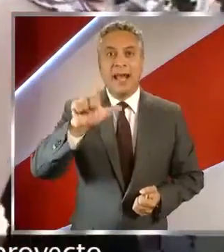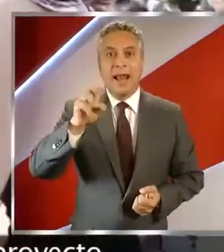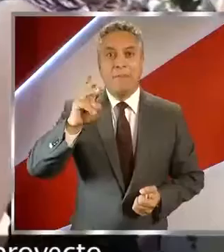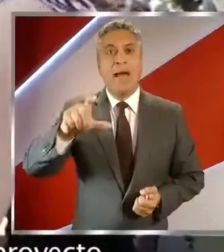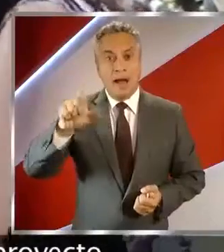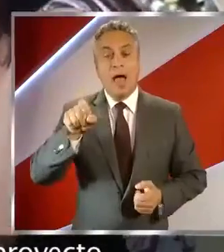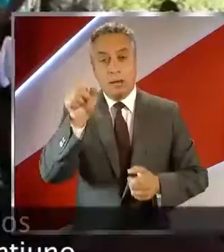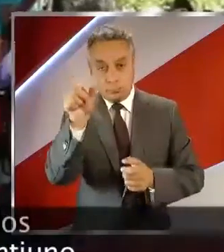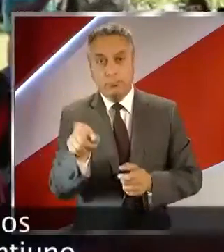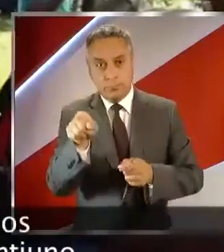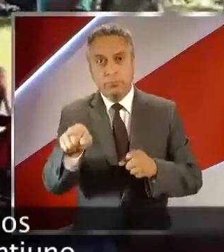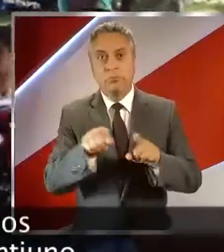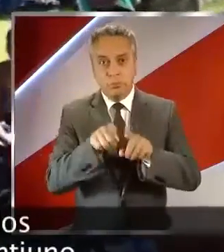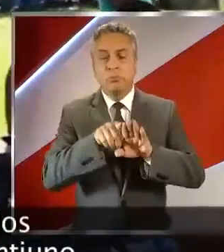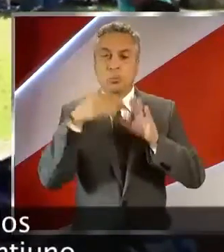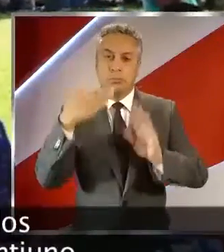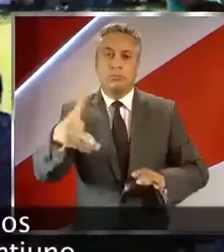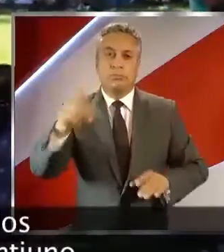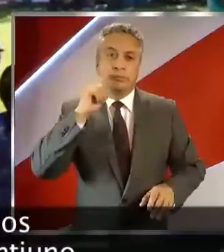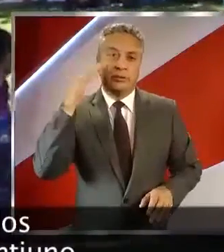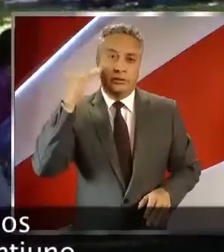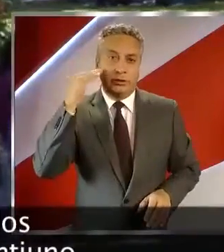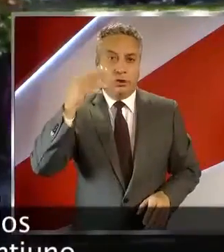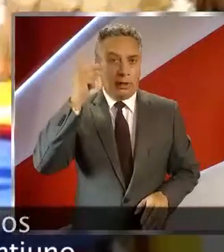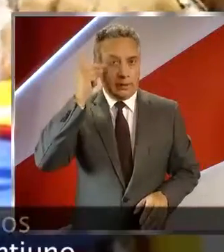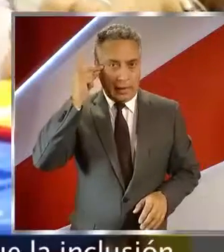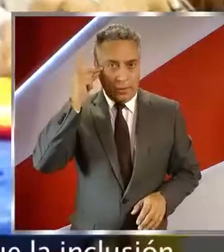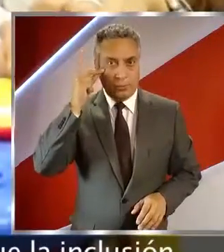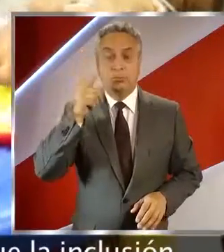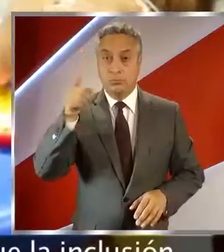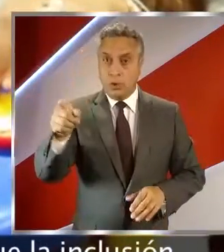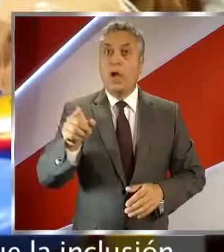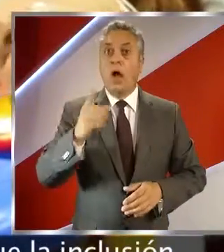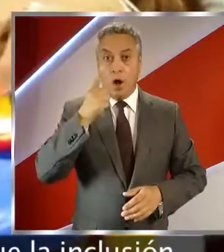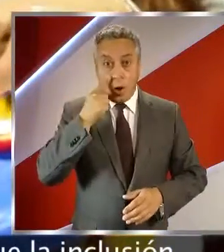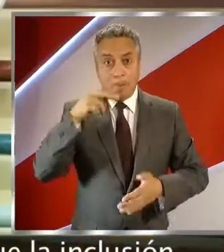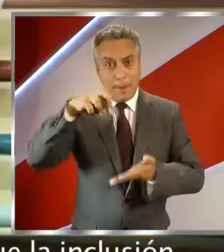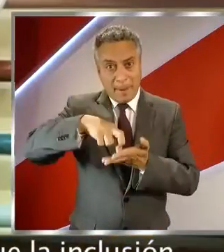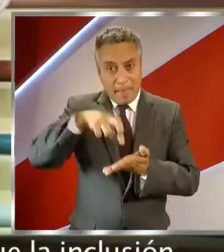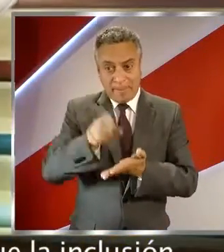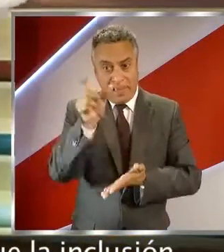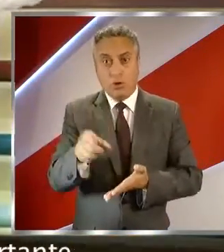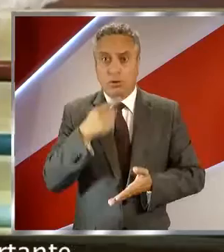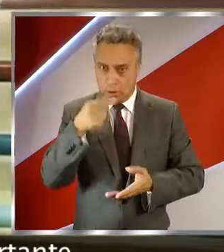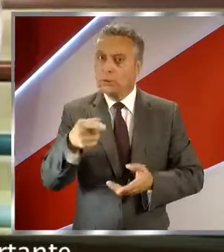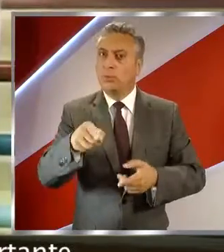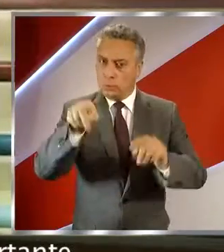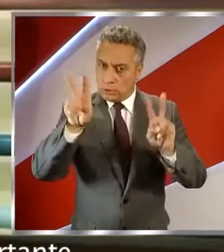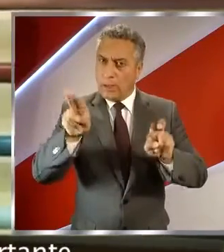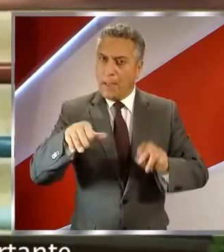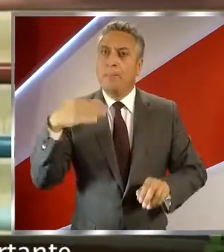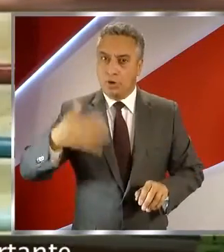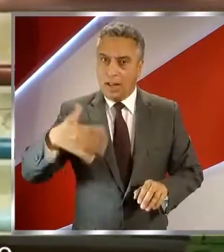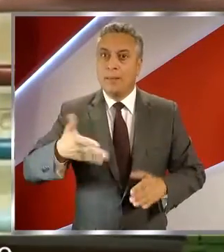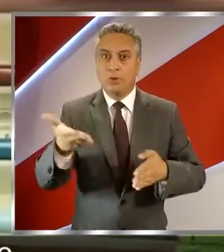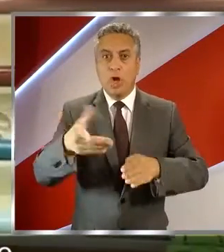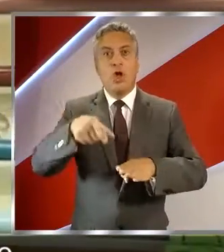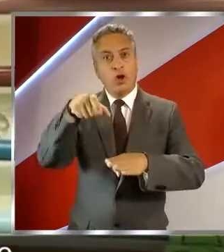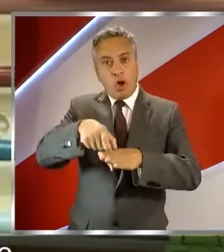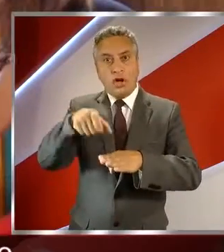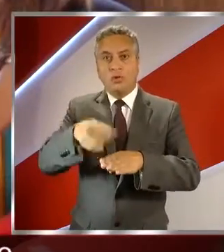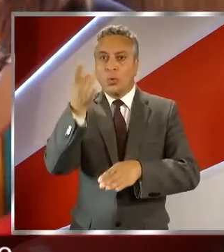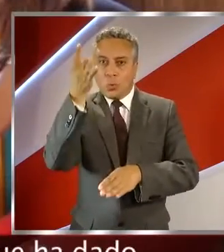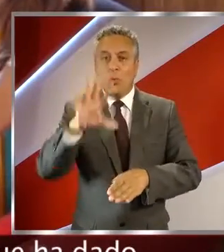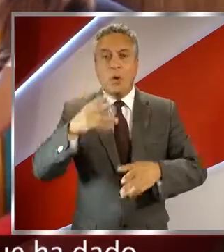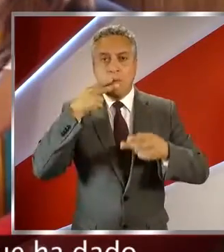gestionar este proyecto que busca enseñar a los niños con tresomía 21. Pero el parlamentario aduce que la inclusión es un factor muy importante, ya que el